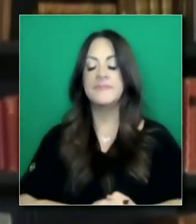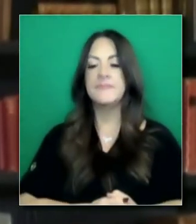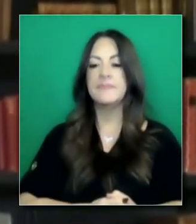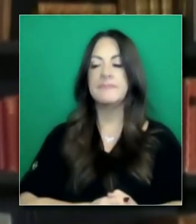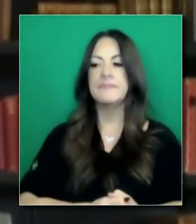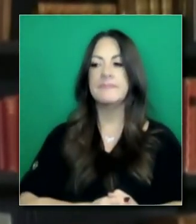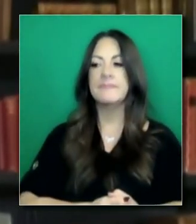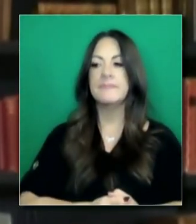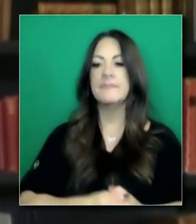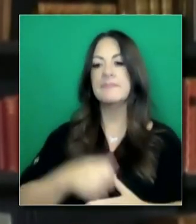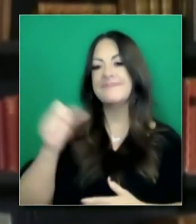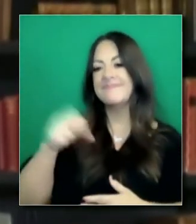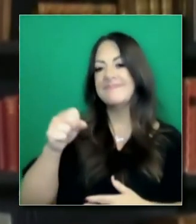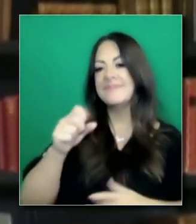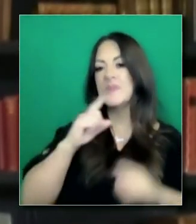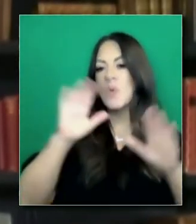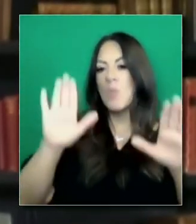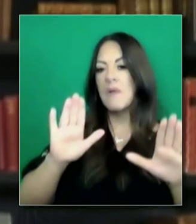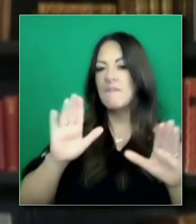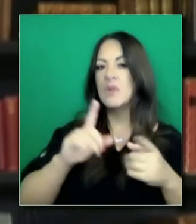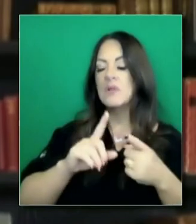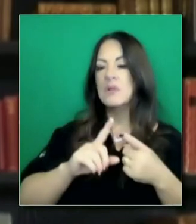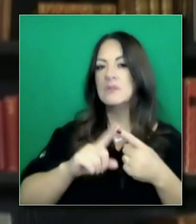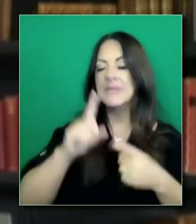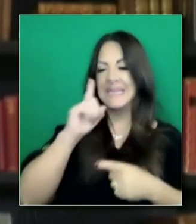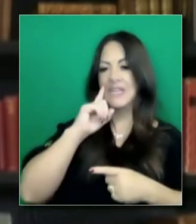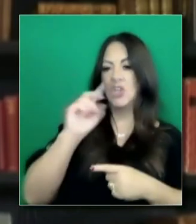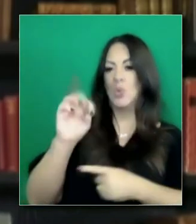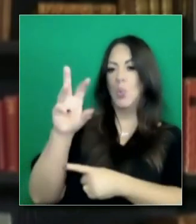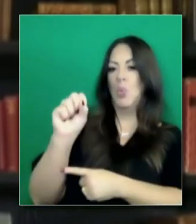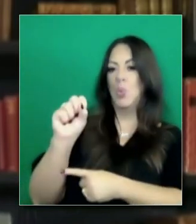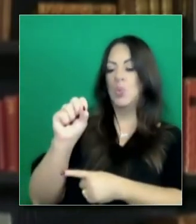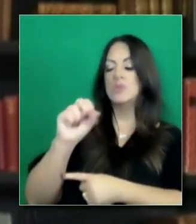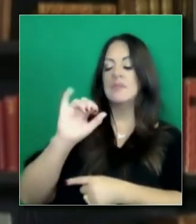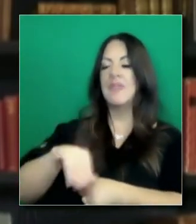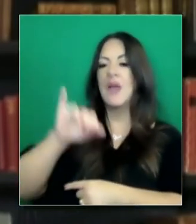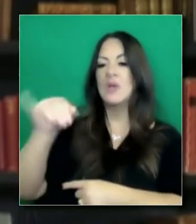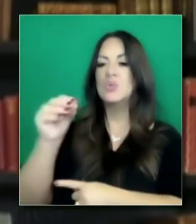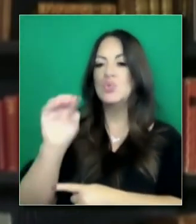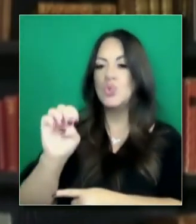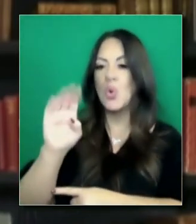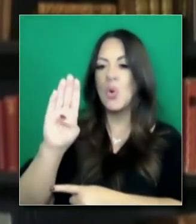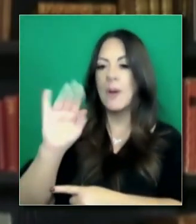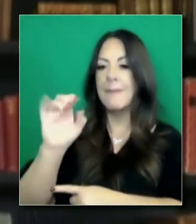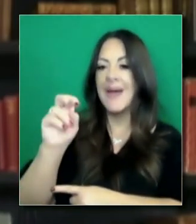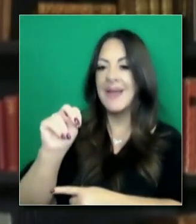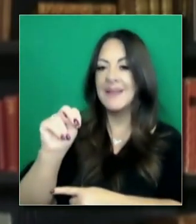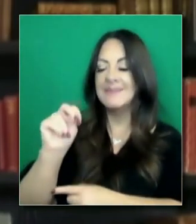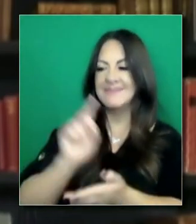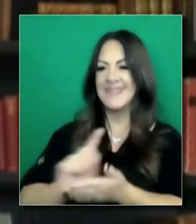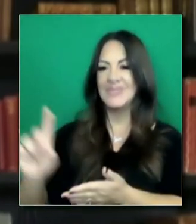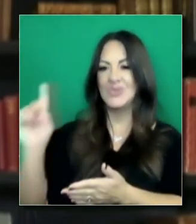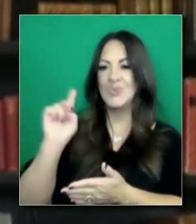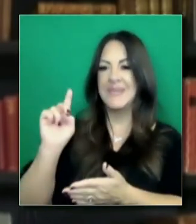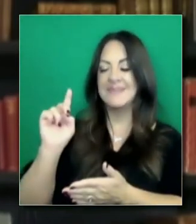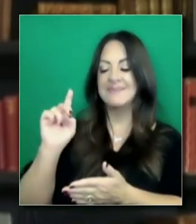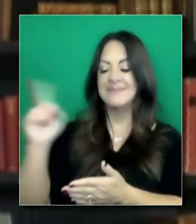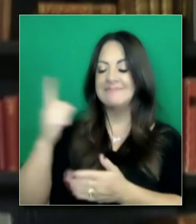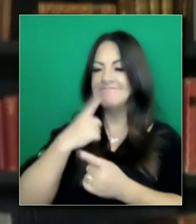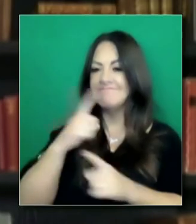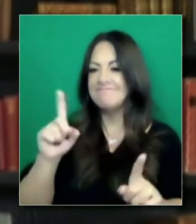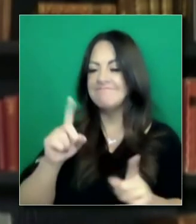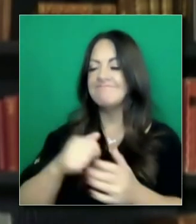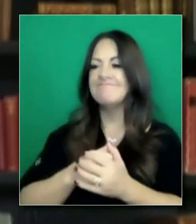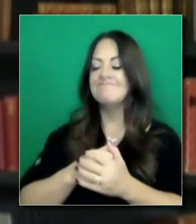Es maravilloso oír esto, creo. El nuevo presidente, Joe Biden, la semana pasada, durante